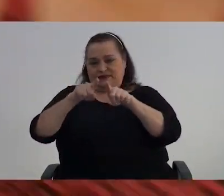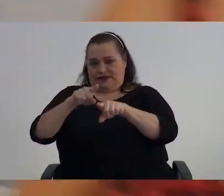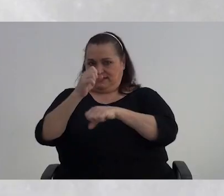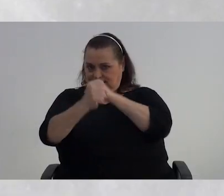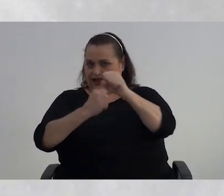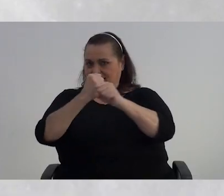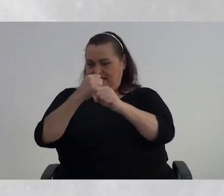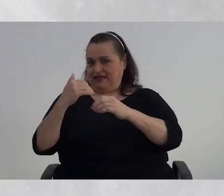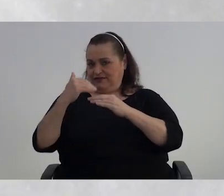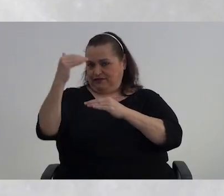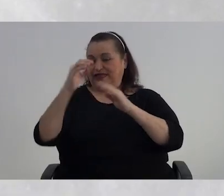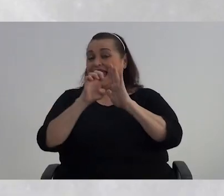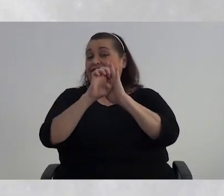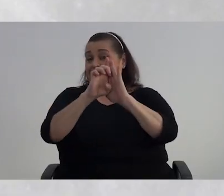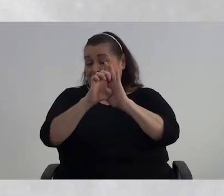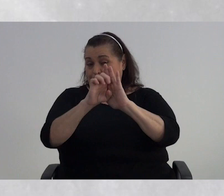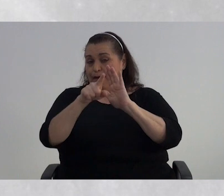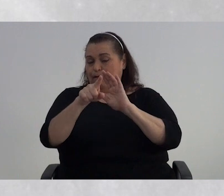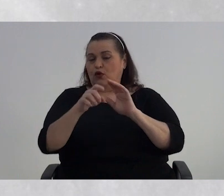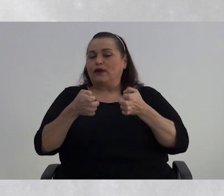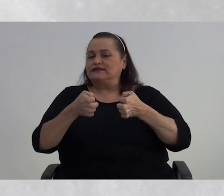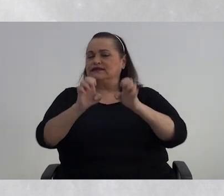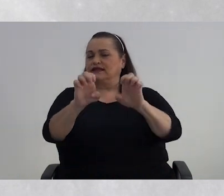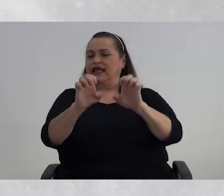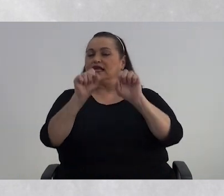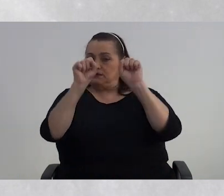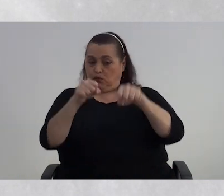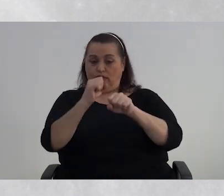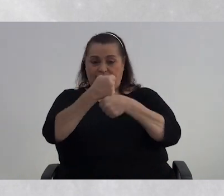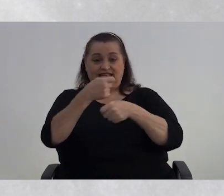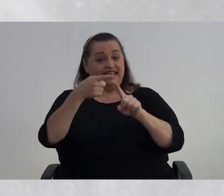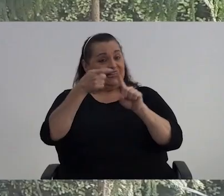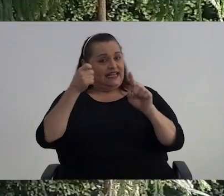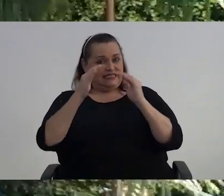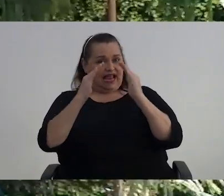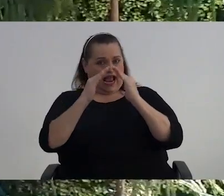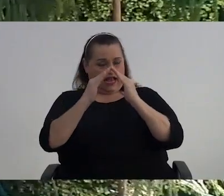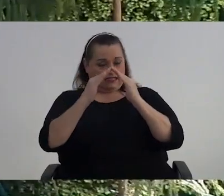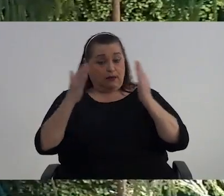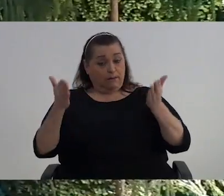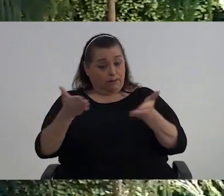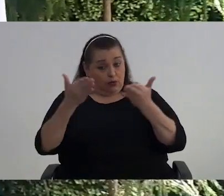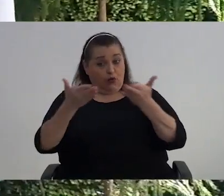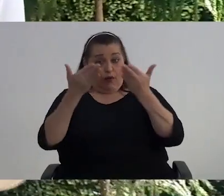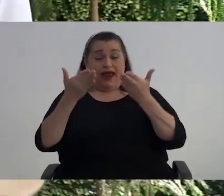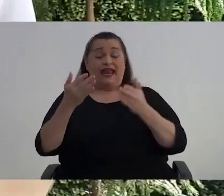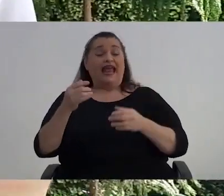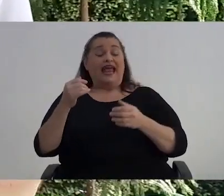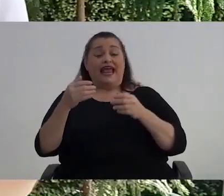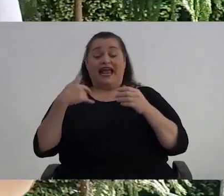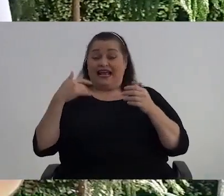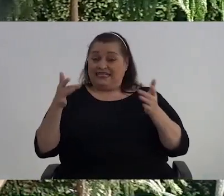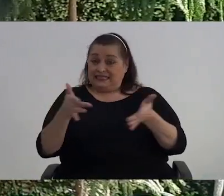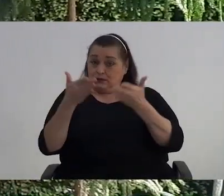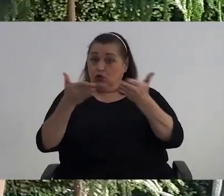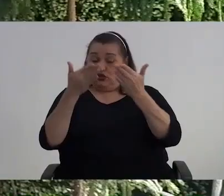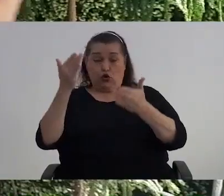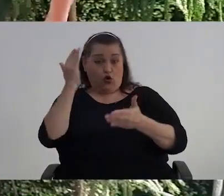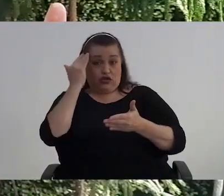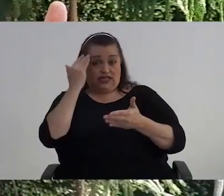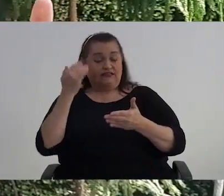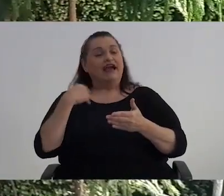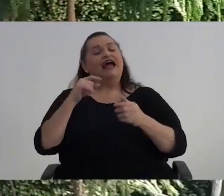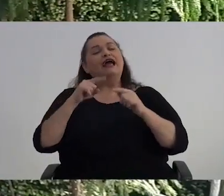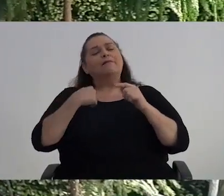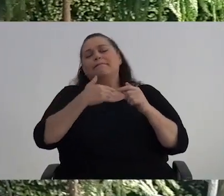con la edad Ejemplos de estrategias Que se puedan realizar Desde casa Para promover La estimulación cognitiva Entonces Me gusta